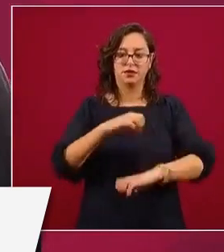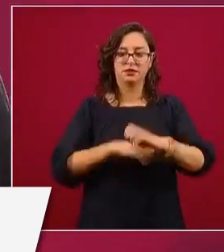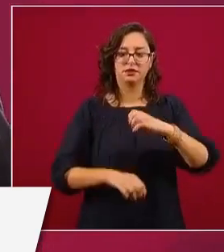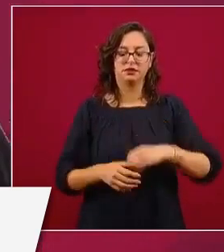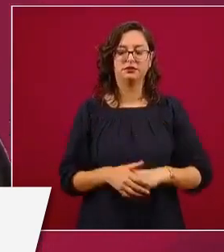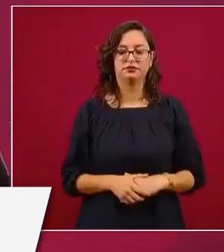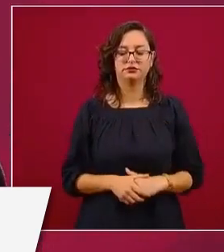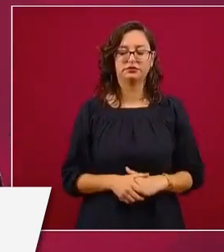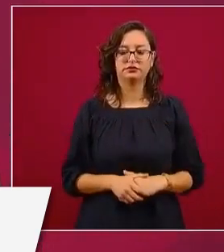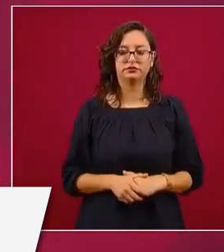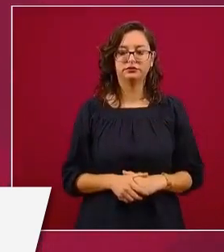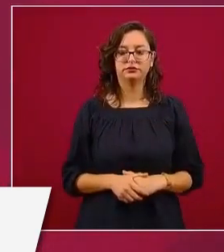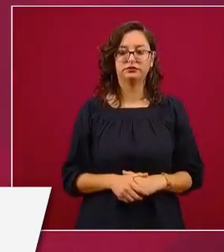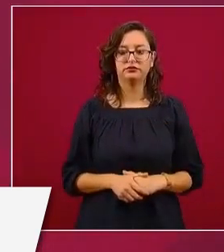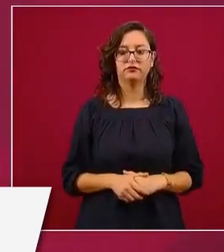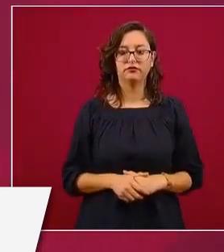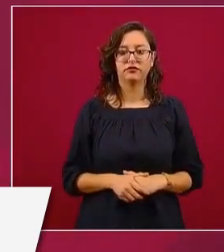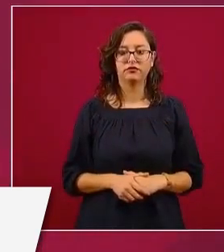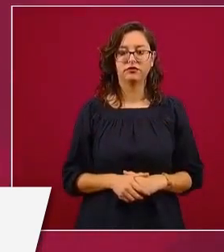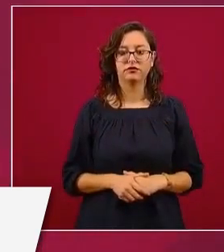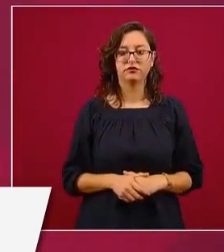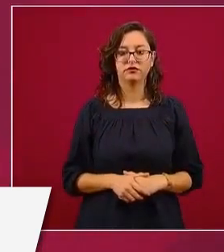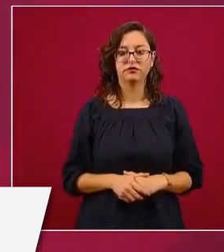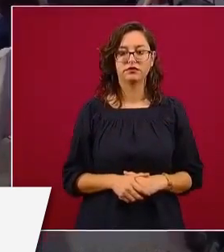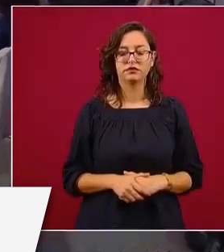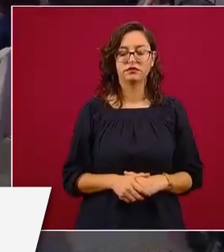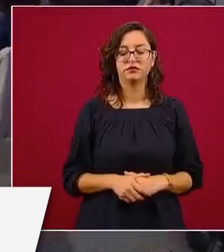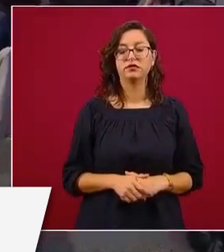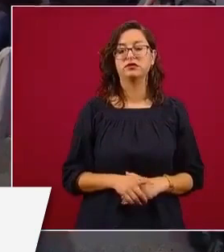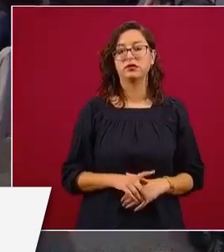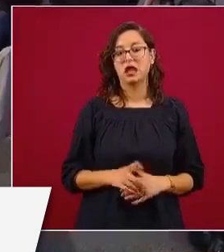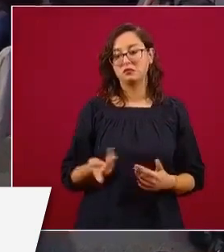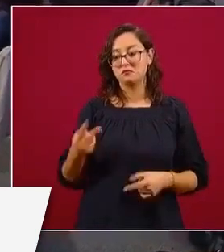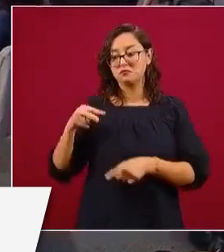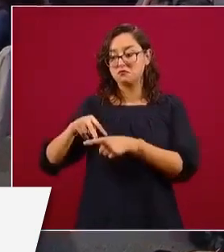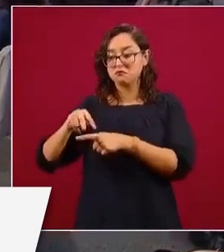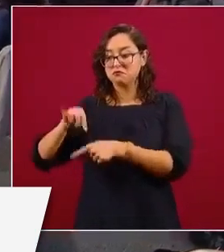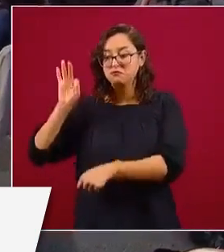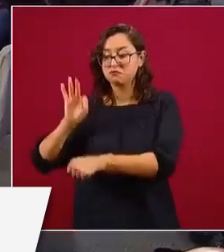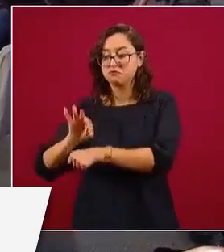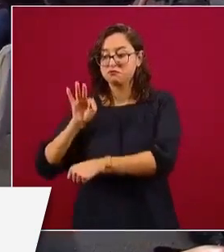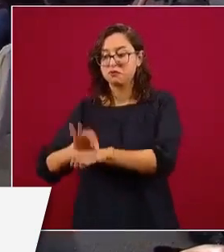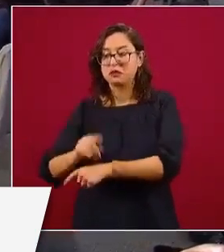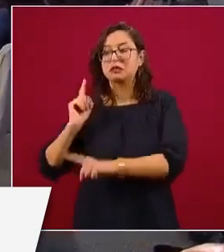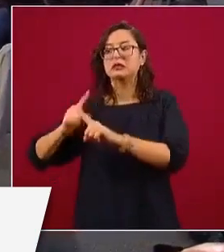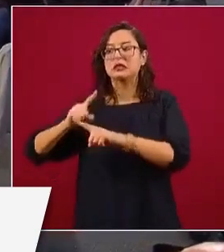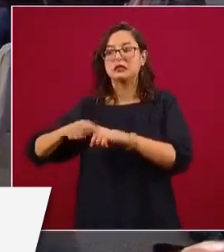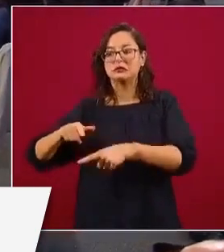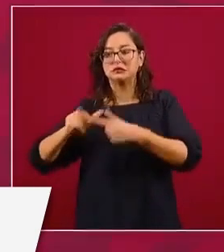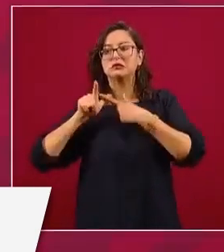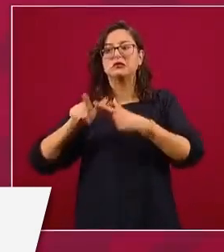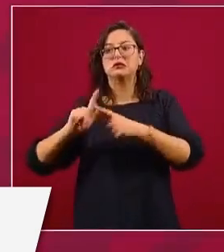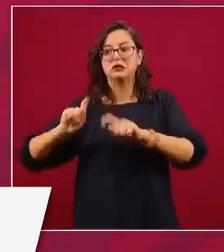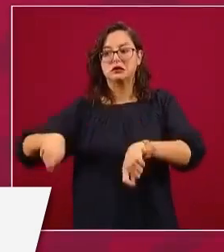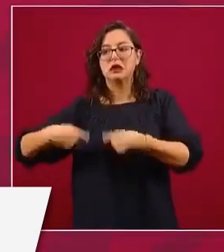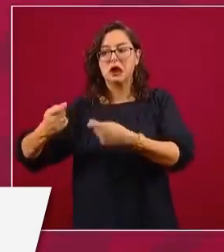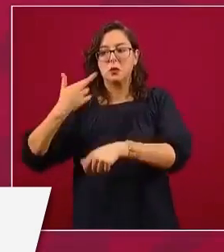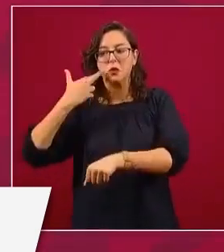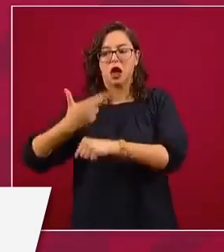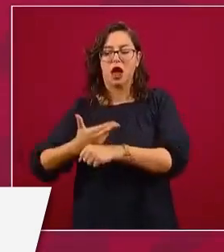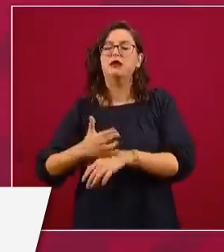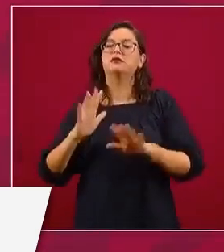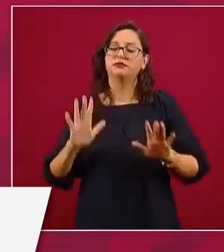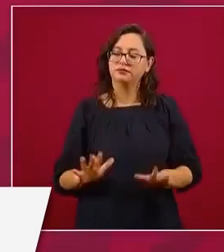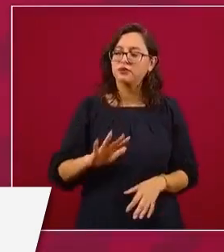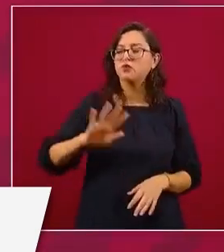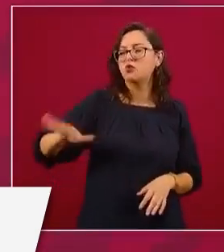Vamos a buscar, ya tenemos una propuesta, va a ser también